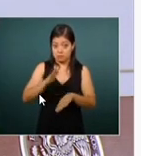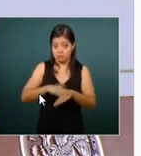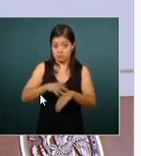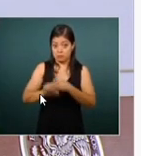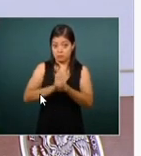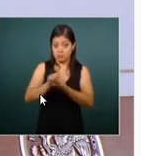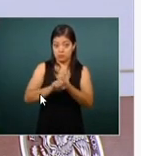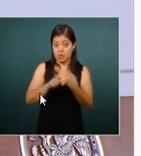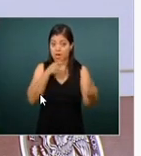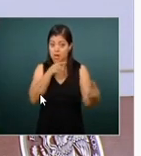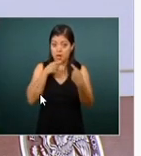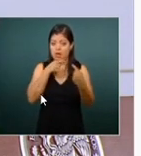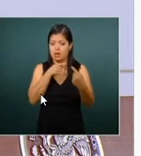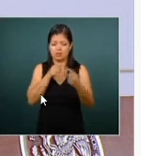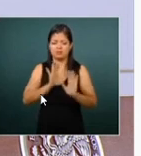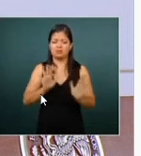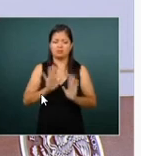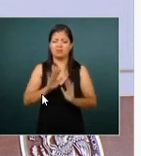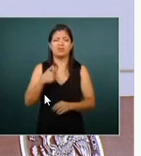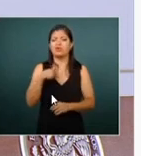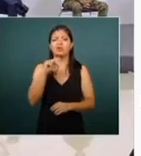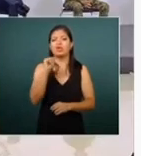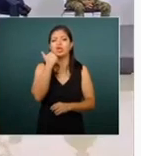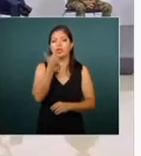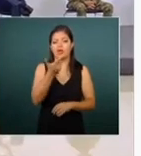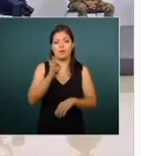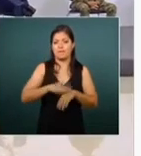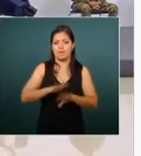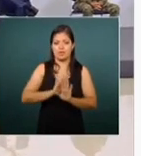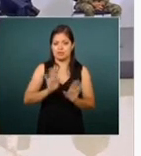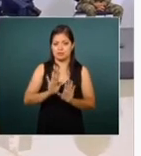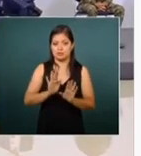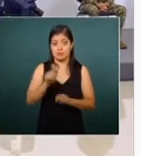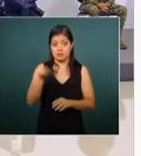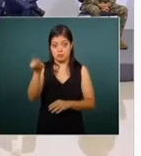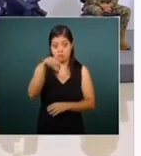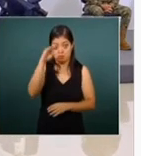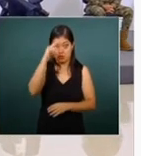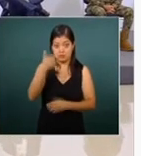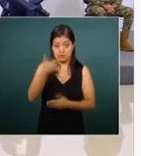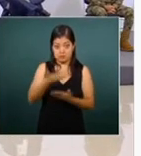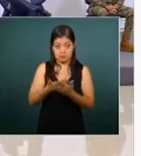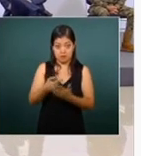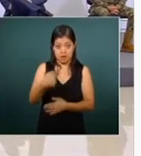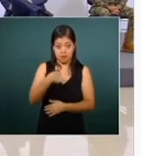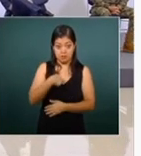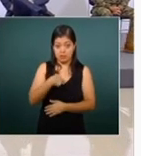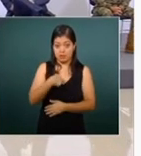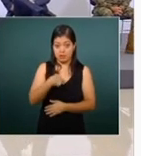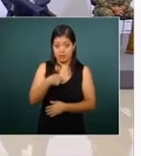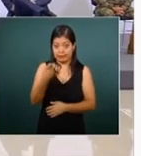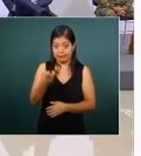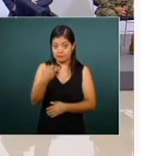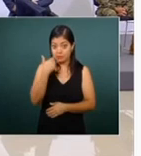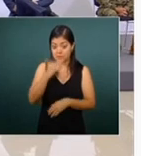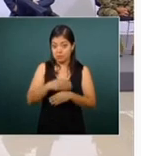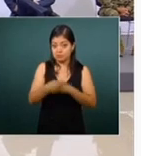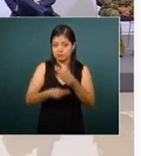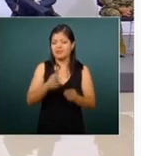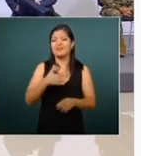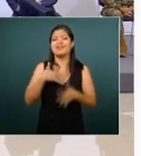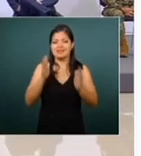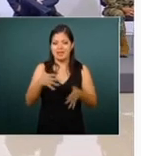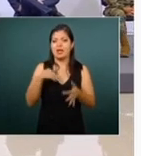respuesta a la ciudadanía no al presidente si eso esperaban de mí pues lo siento ya lo expliqué al inicio de mi